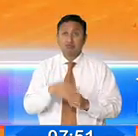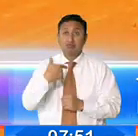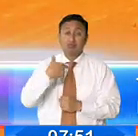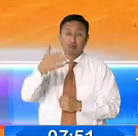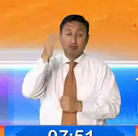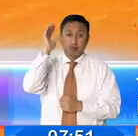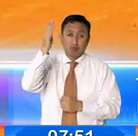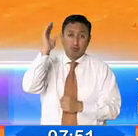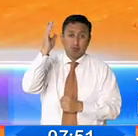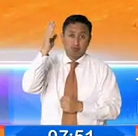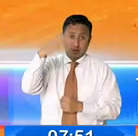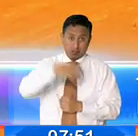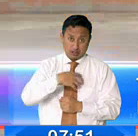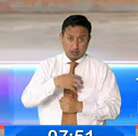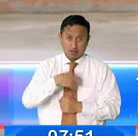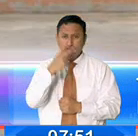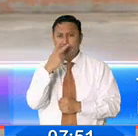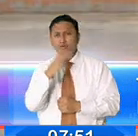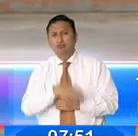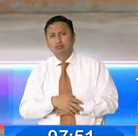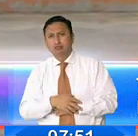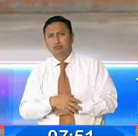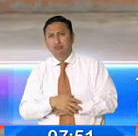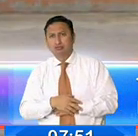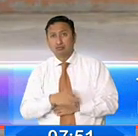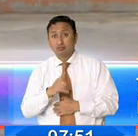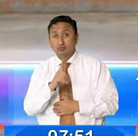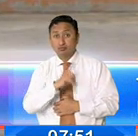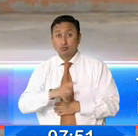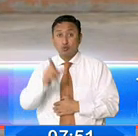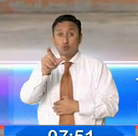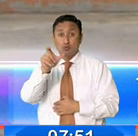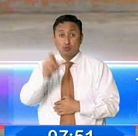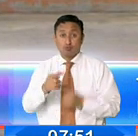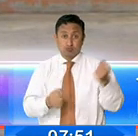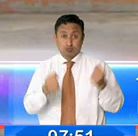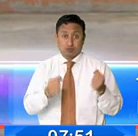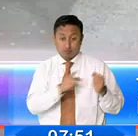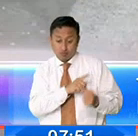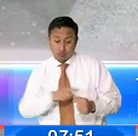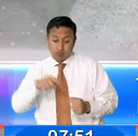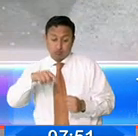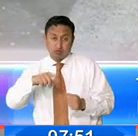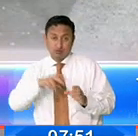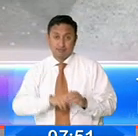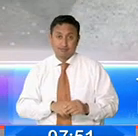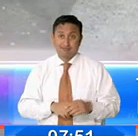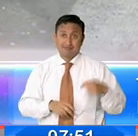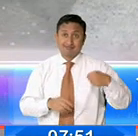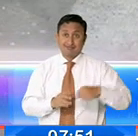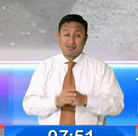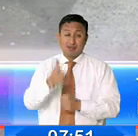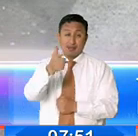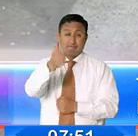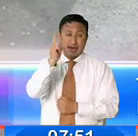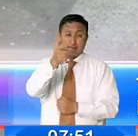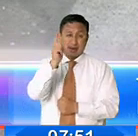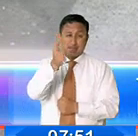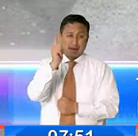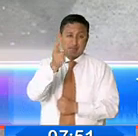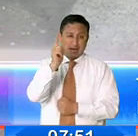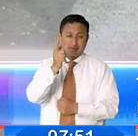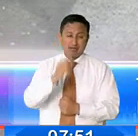campeonato ecuatoriano de fútbol. De pronto se acercó un auto oscuro. Desde el interior dispararon en